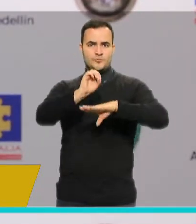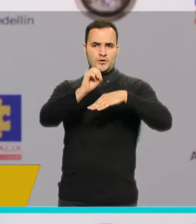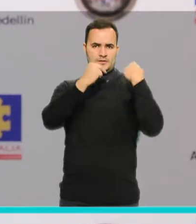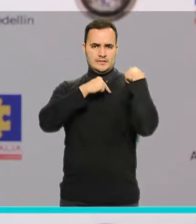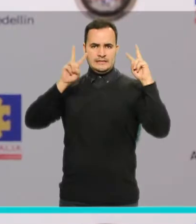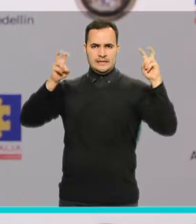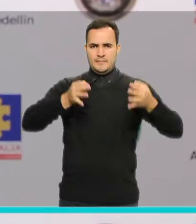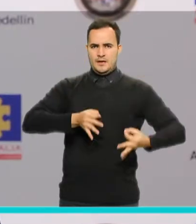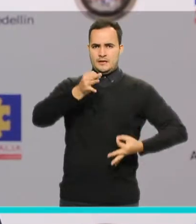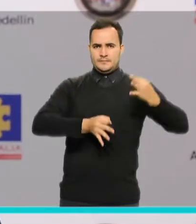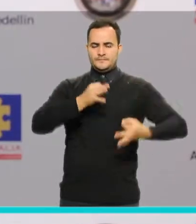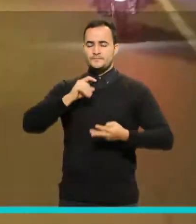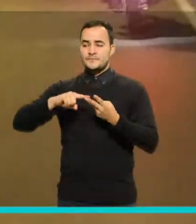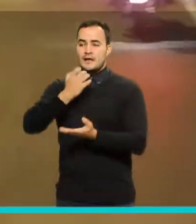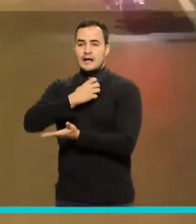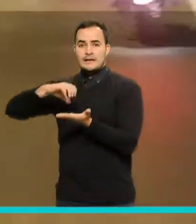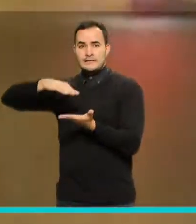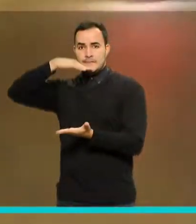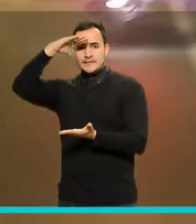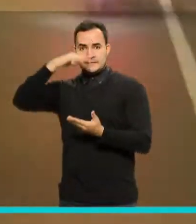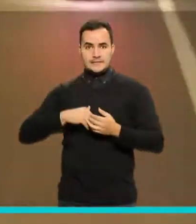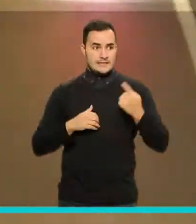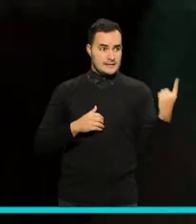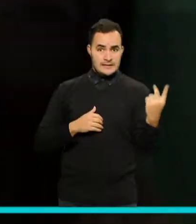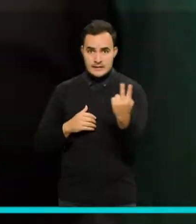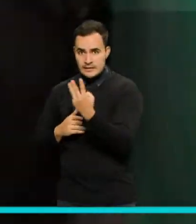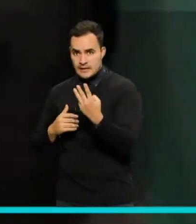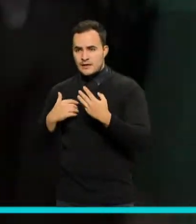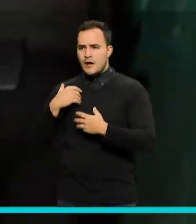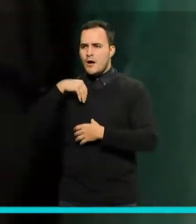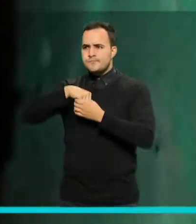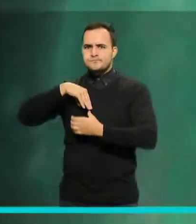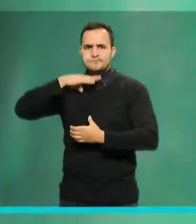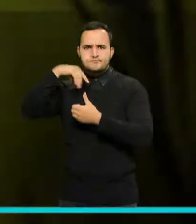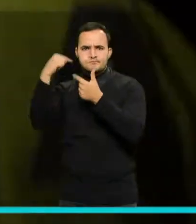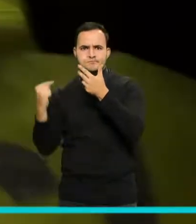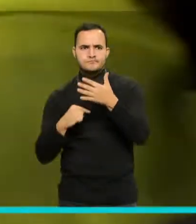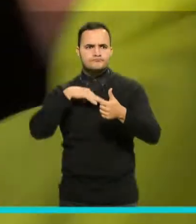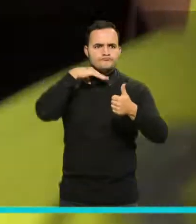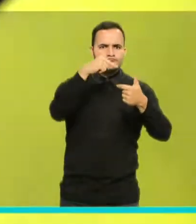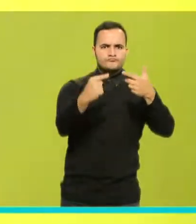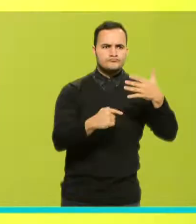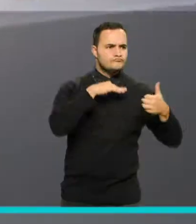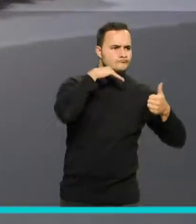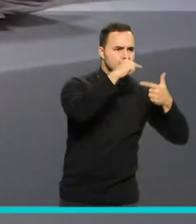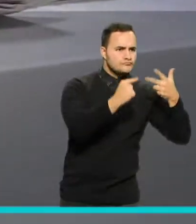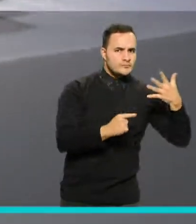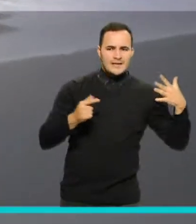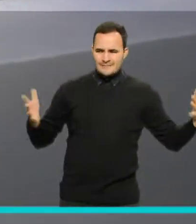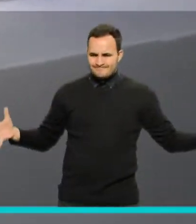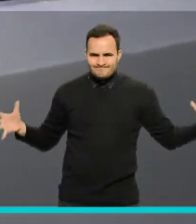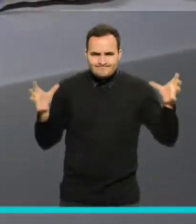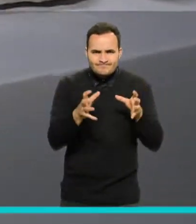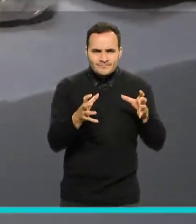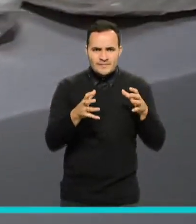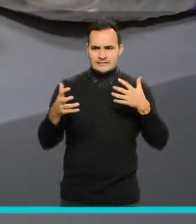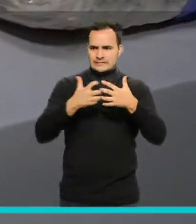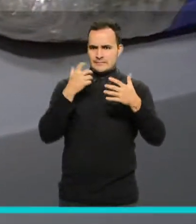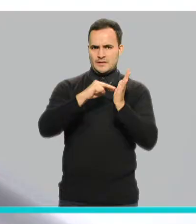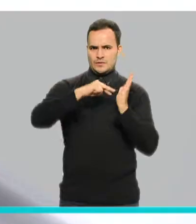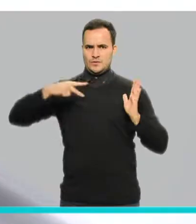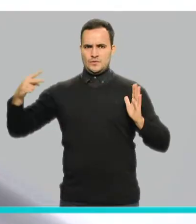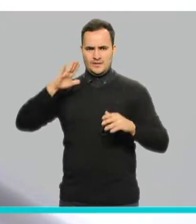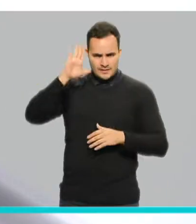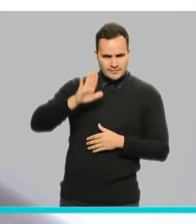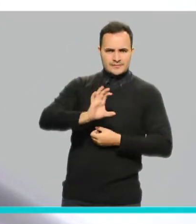justicia, la Alcaldía y juntar esas capacidades junto con esa capacidad tecnológica que tiene